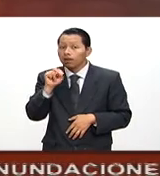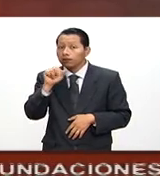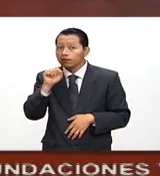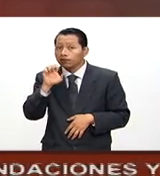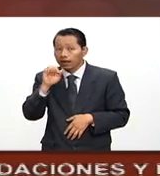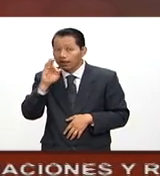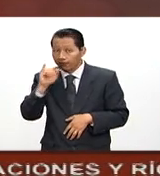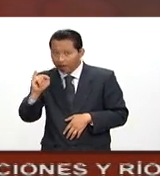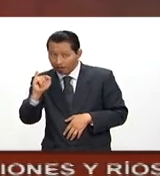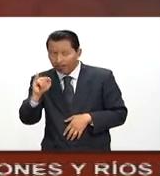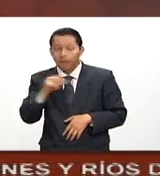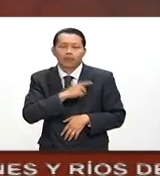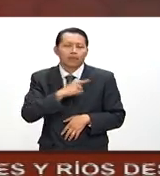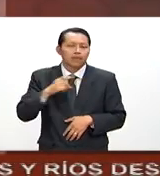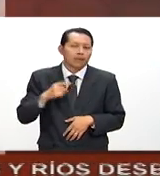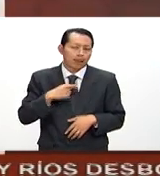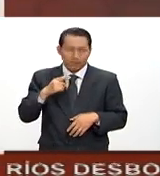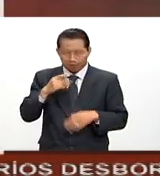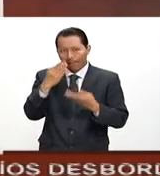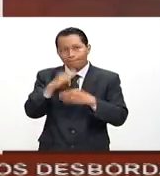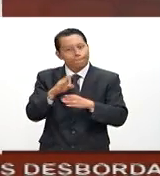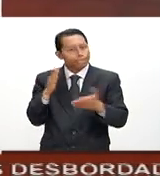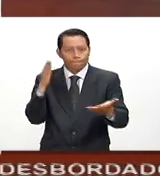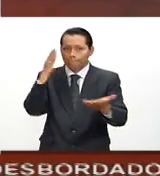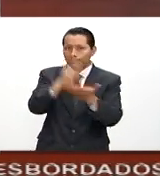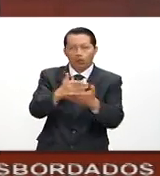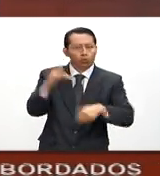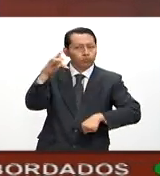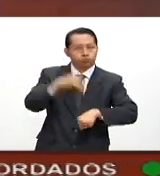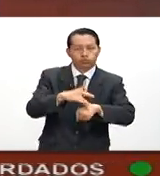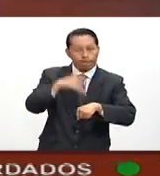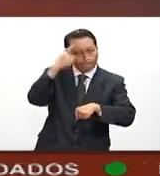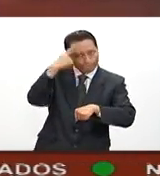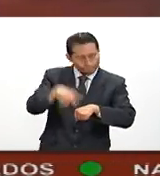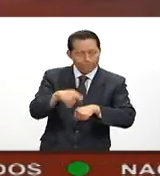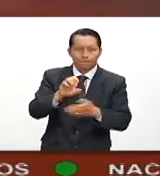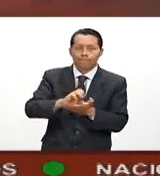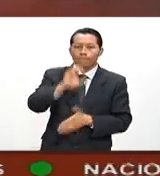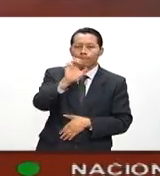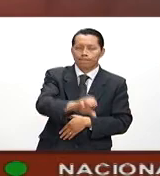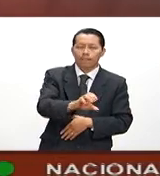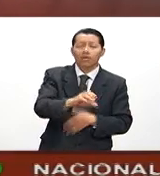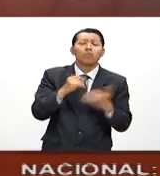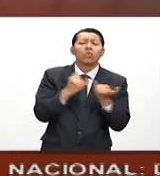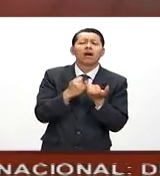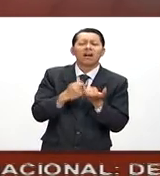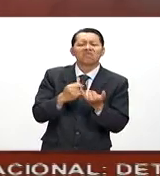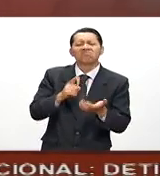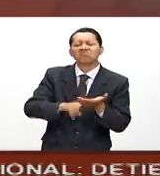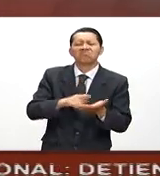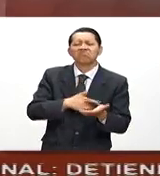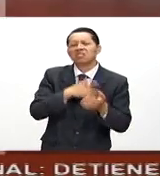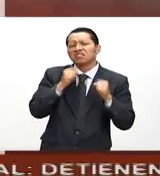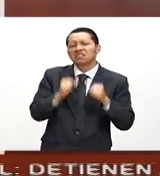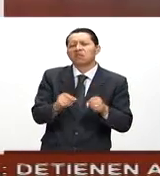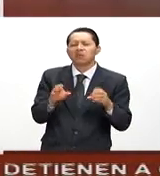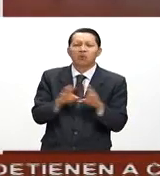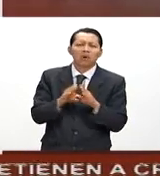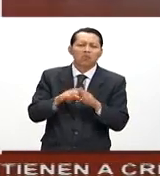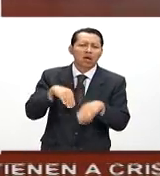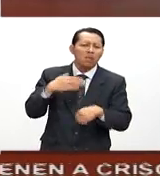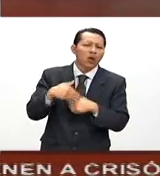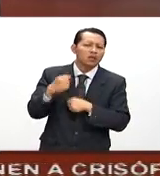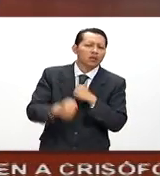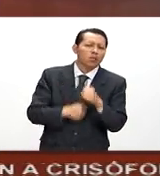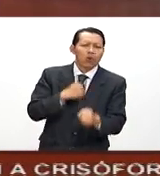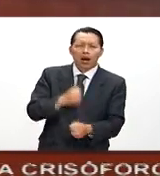que acudir directamente a la sucursal para hacer su transferencia. Yo estoy seguro que ya prácticamente a fines mediados del año que entra,